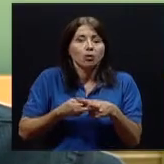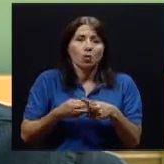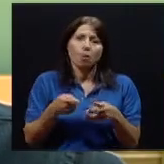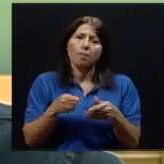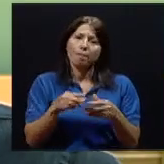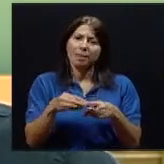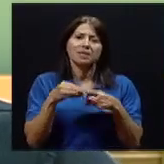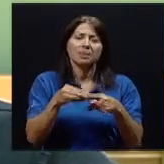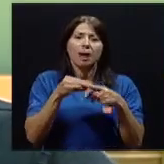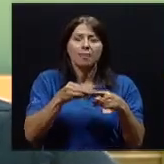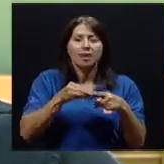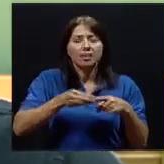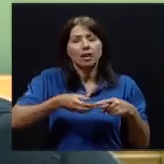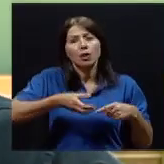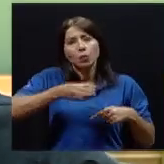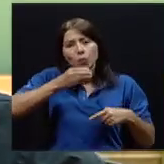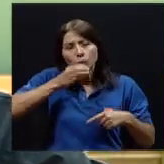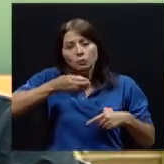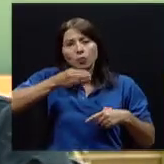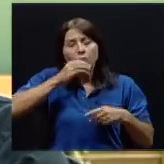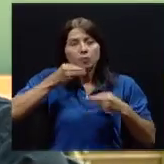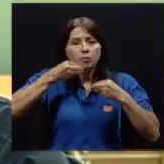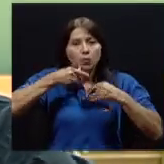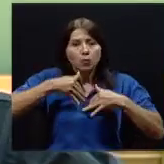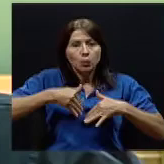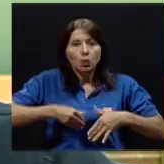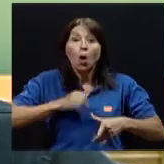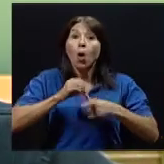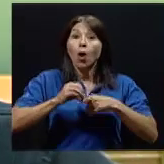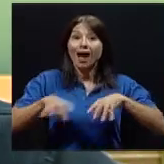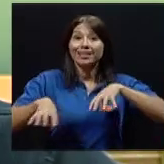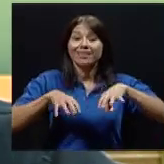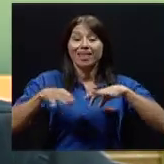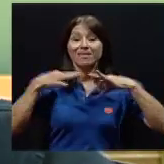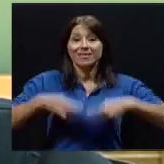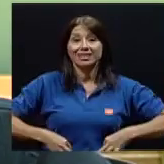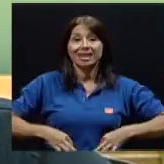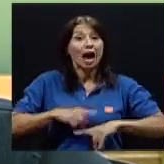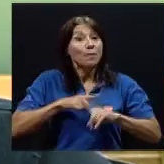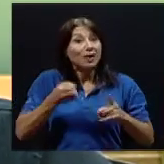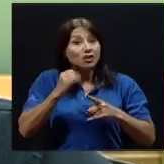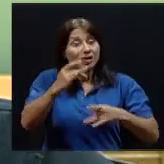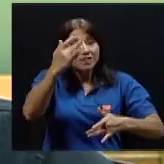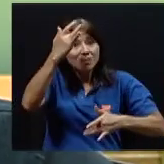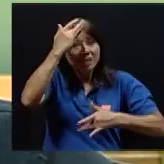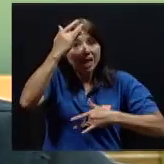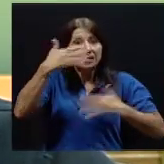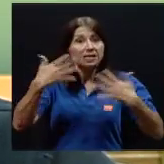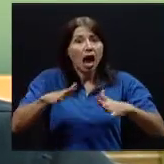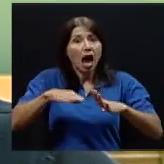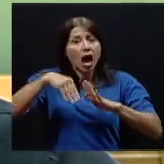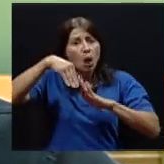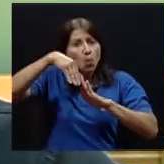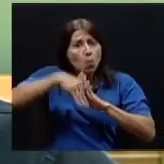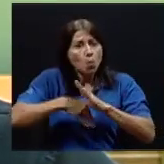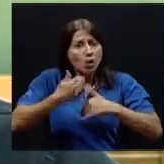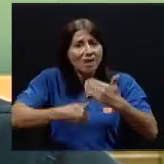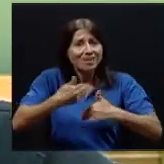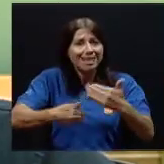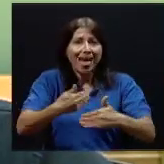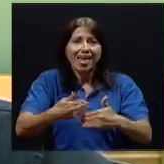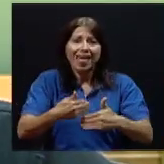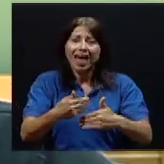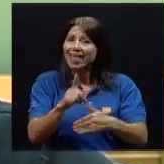importante. Pero si por el contrario, el síndrome está avanzado, más bien es totalmente contraproducente la hidratación,